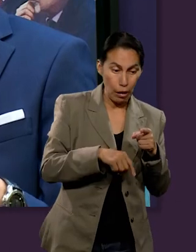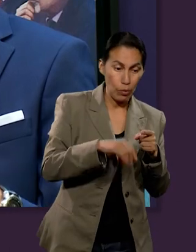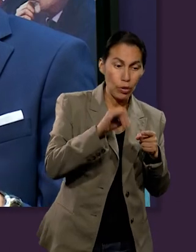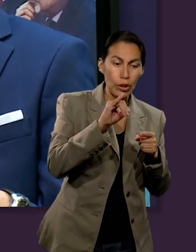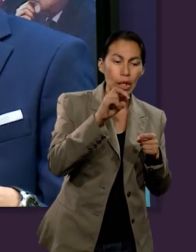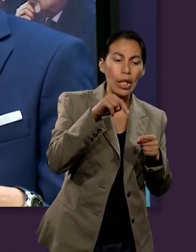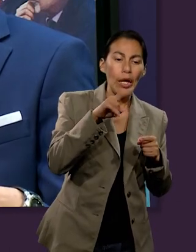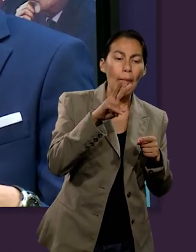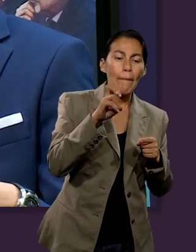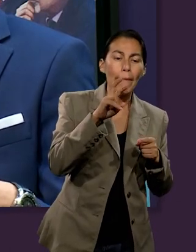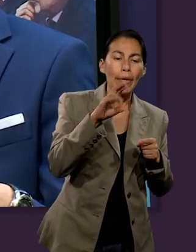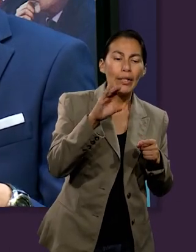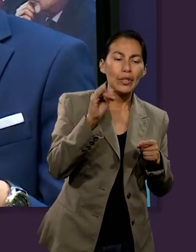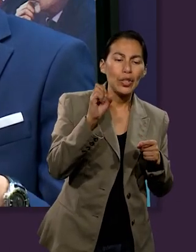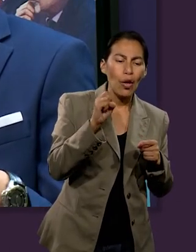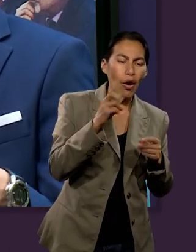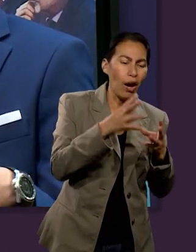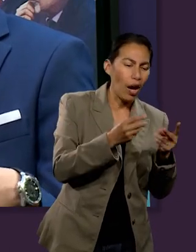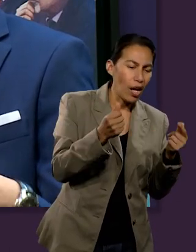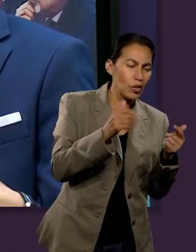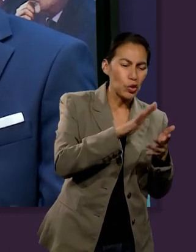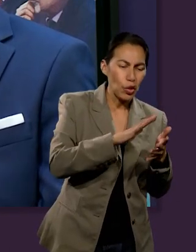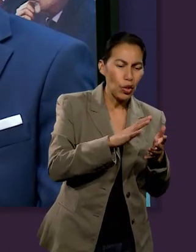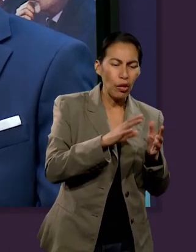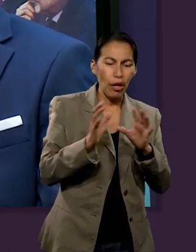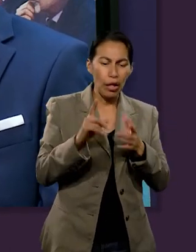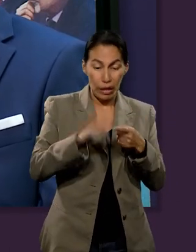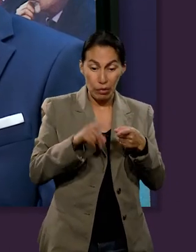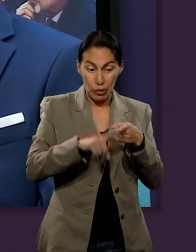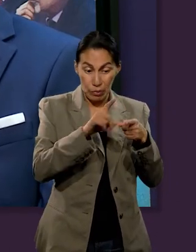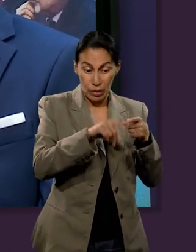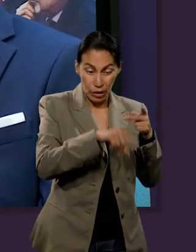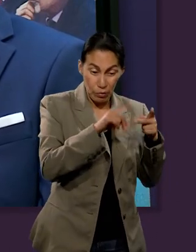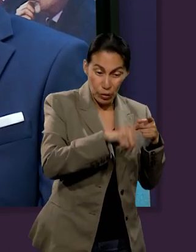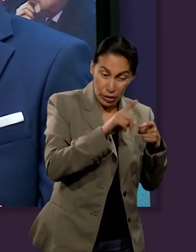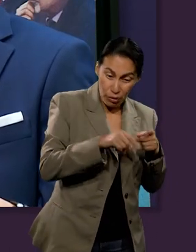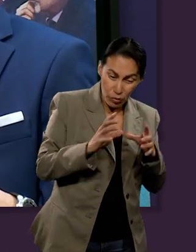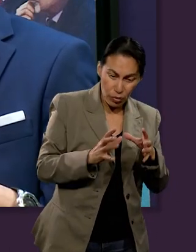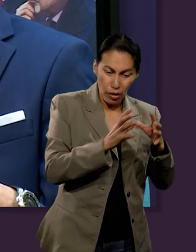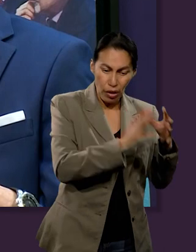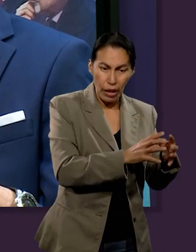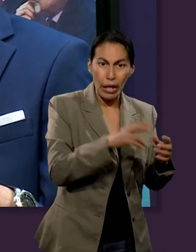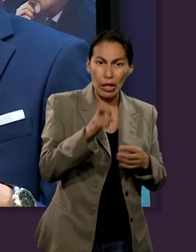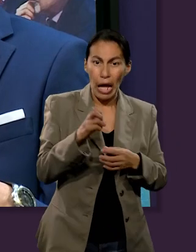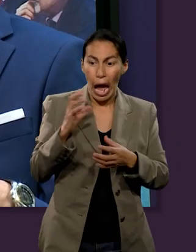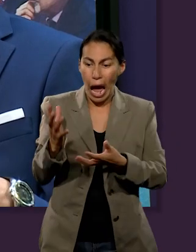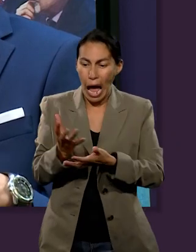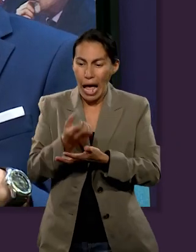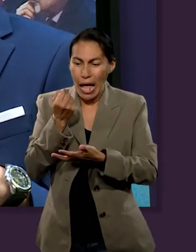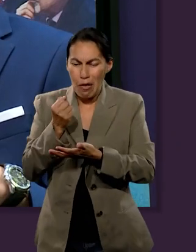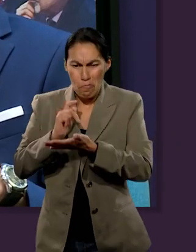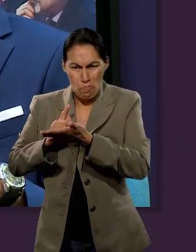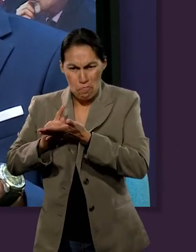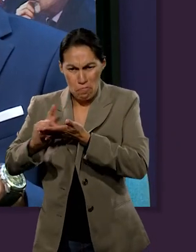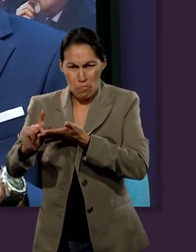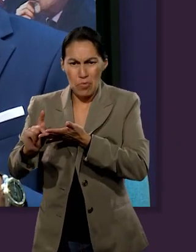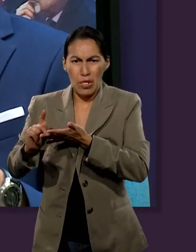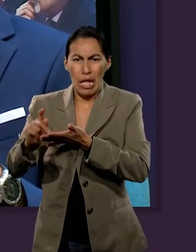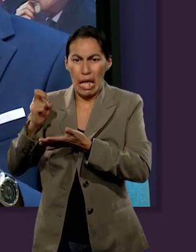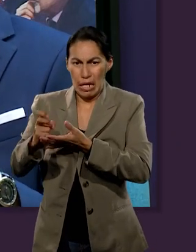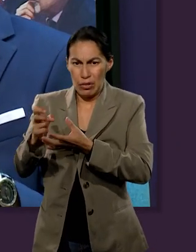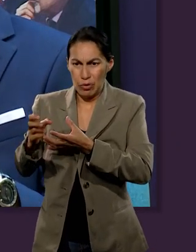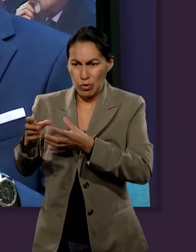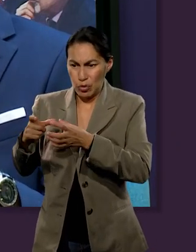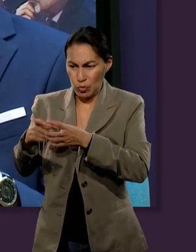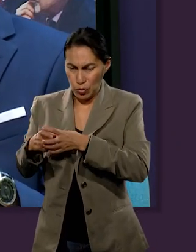de las ganancias descontando pues inversiones y todo el resto. Entonces, al final nos dimos cuenta de que nosotros los damos de acuerdo a las